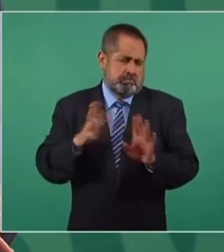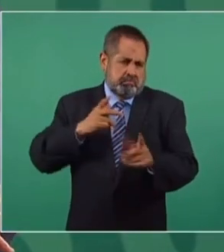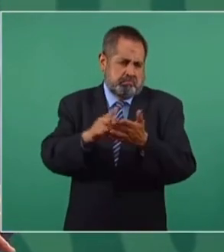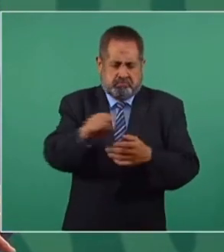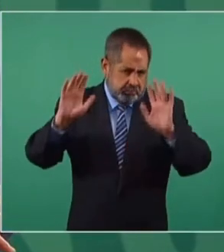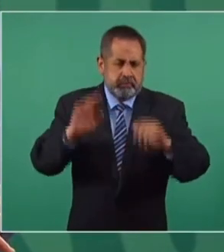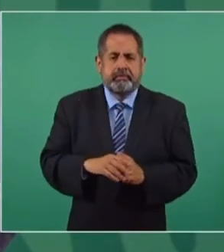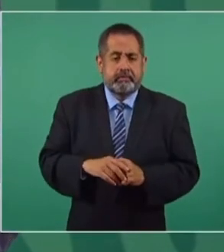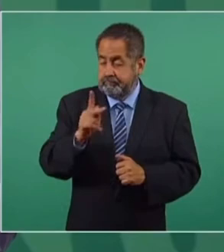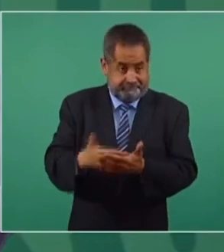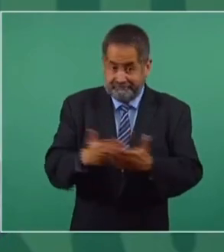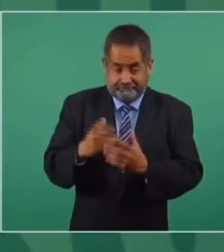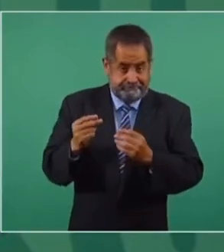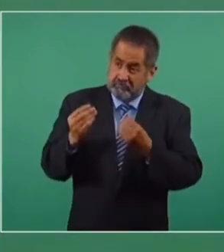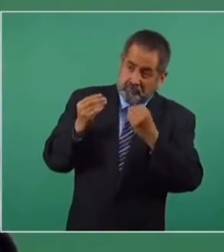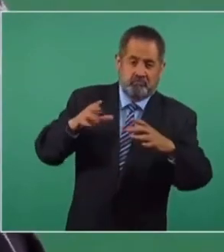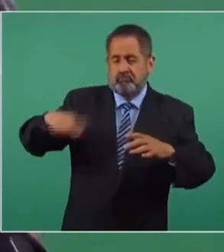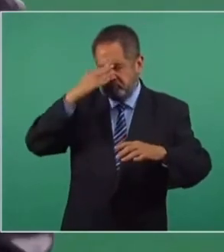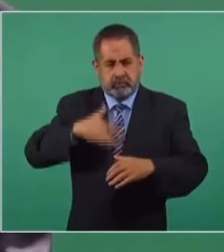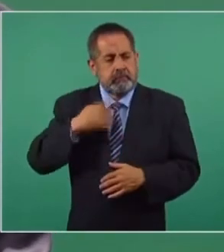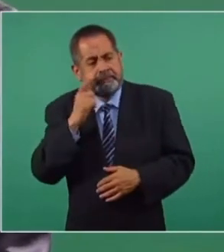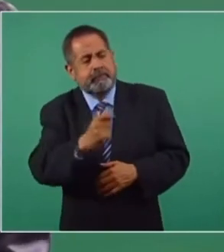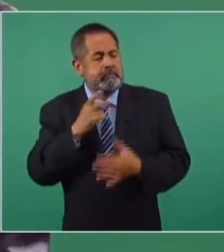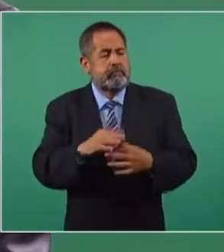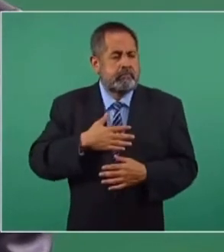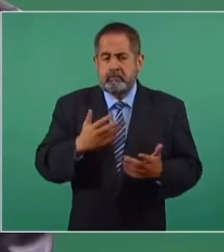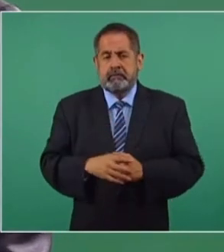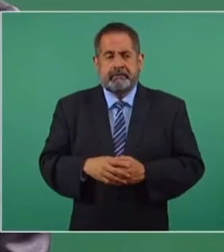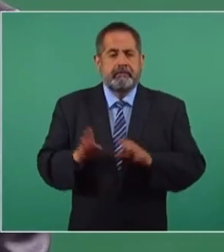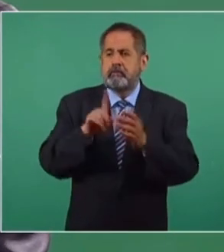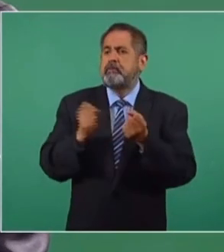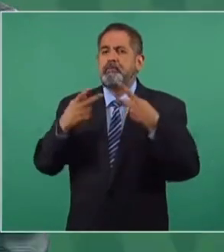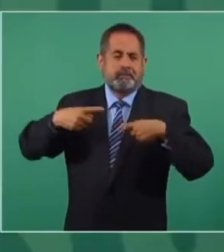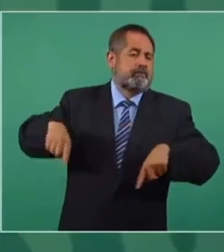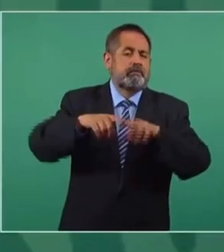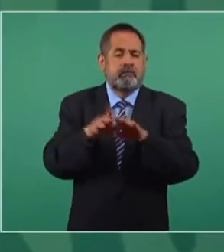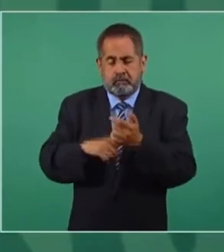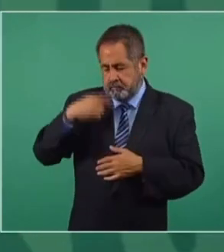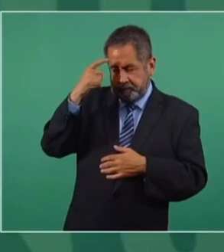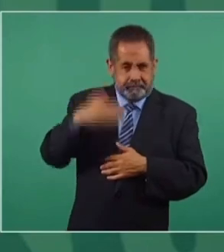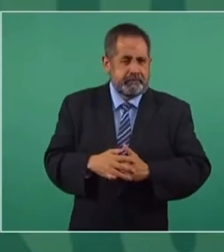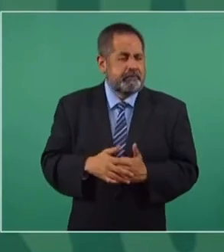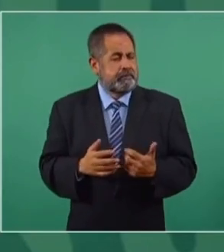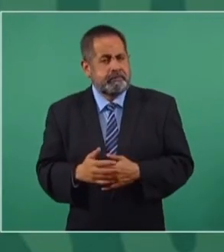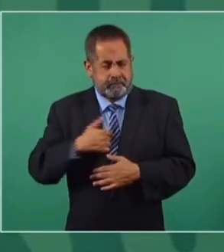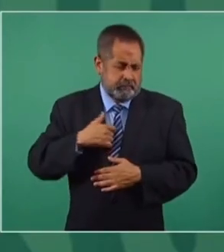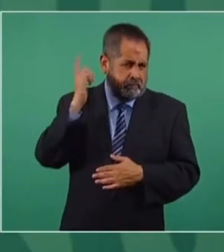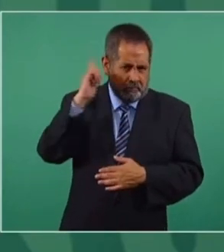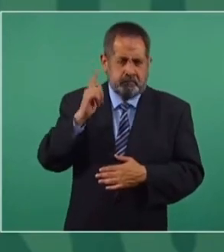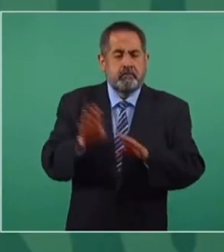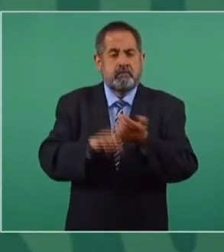es su derecho. Pero ahora es mucho más el número de ciudadanos conscientes. Entonces, yo sí espero